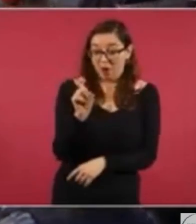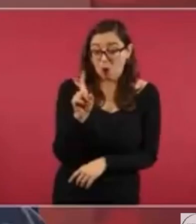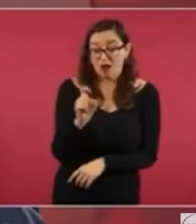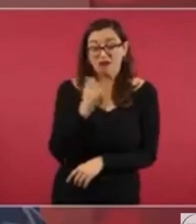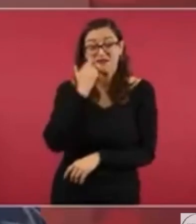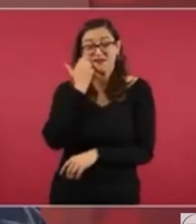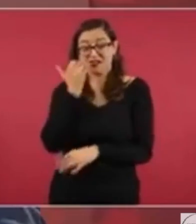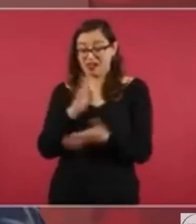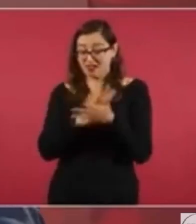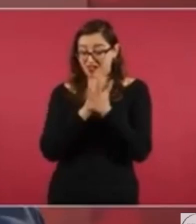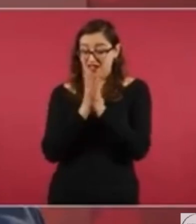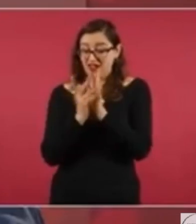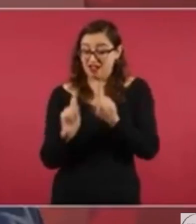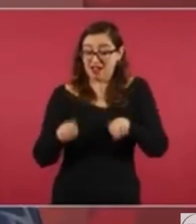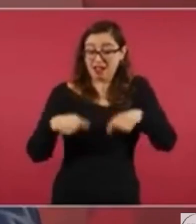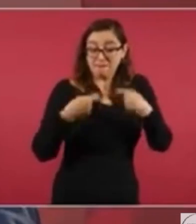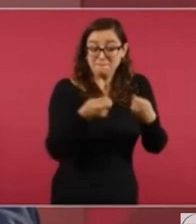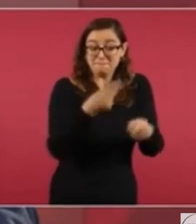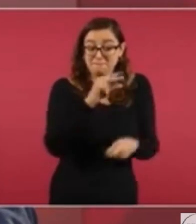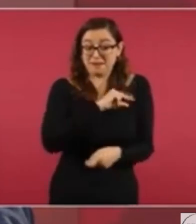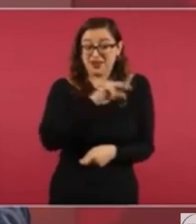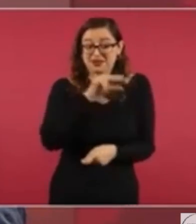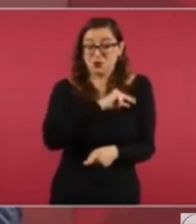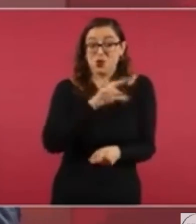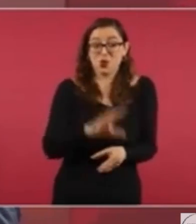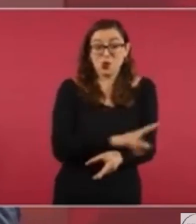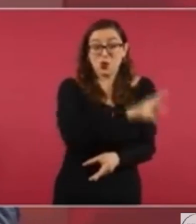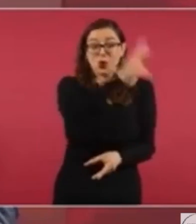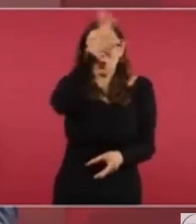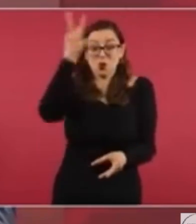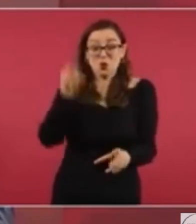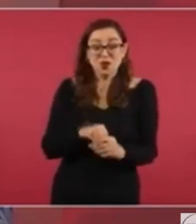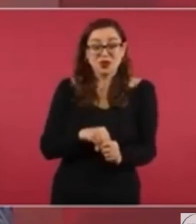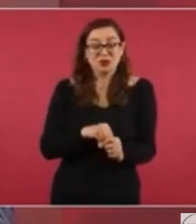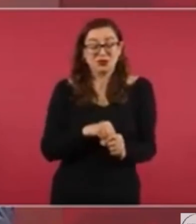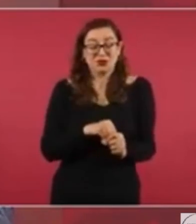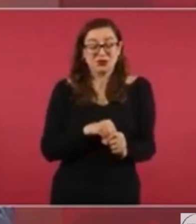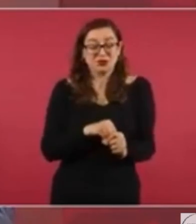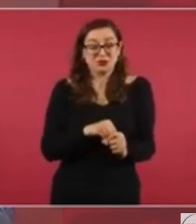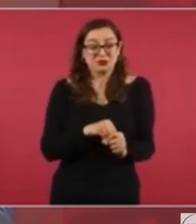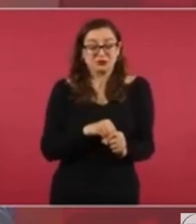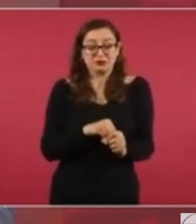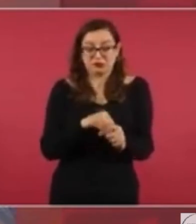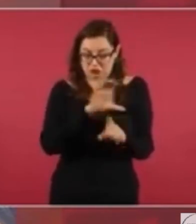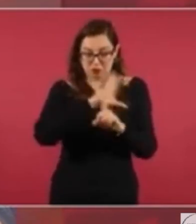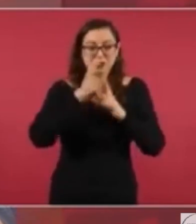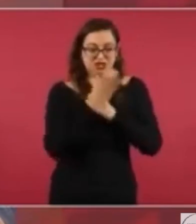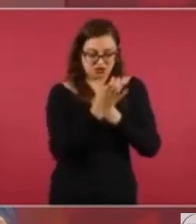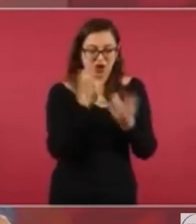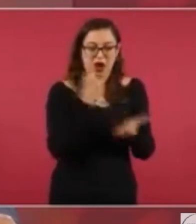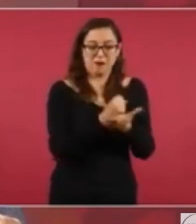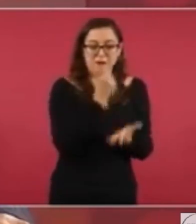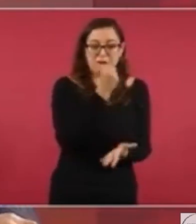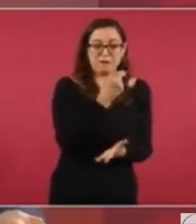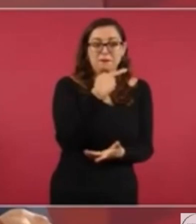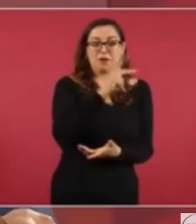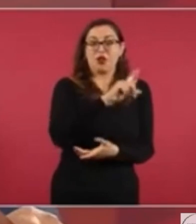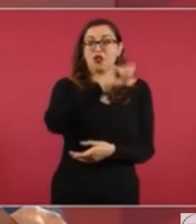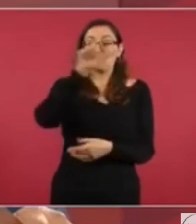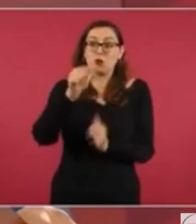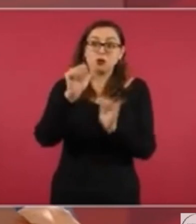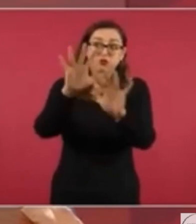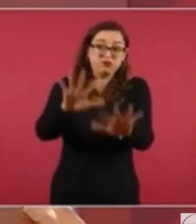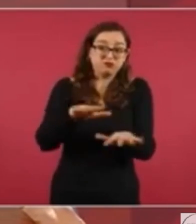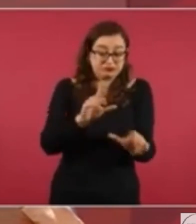en una gira, un recorrido por Guanajuato y estaba de legisladora